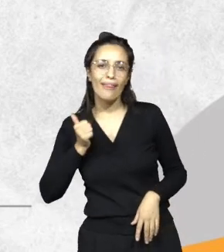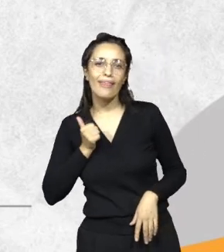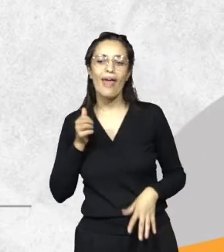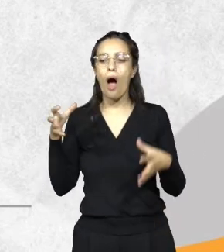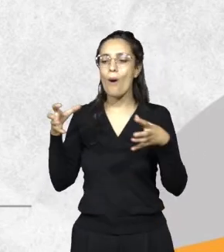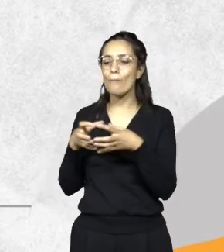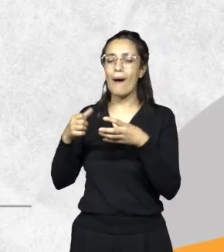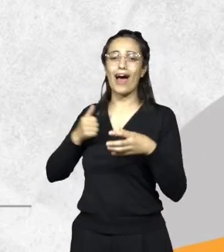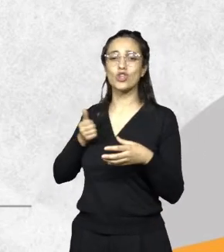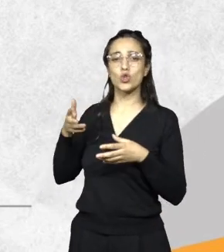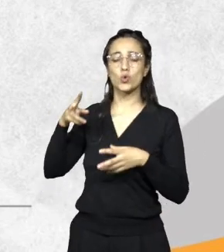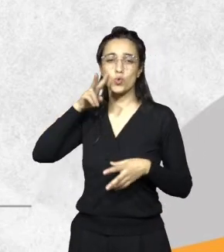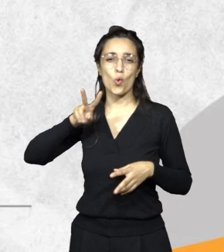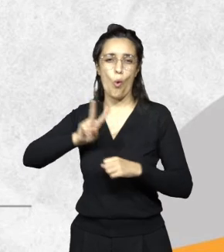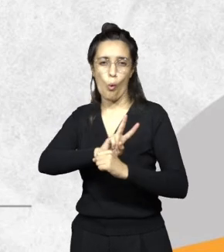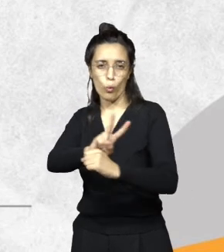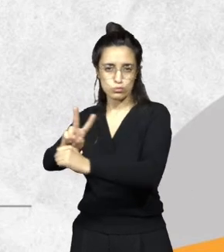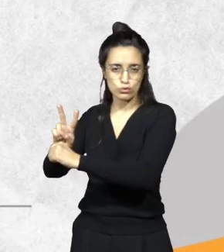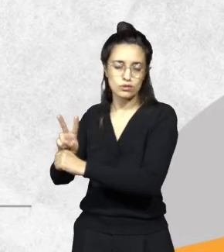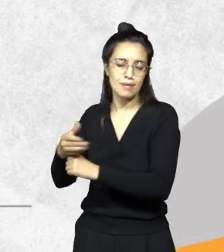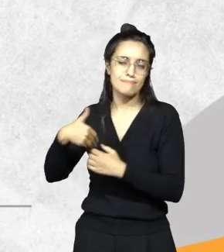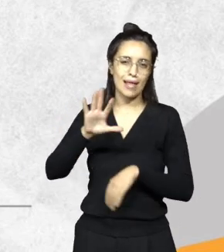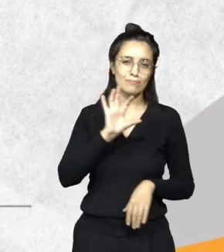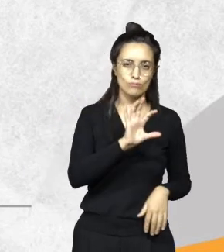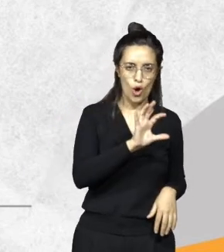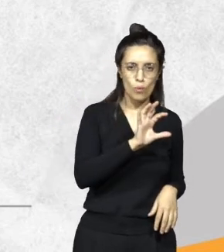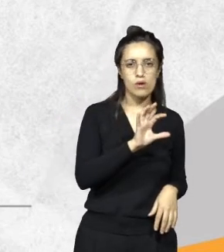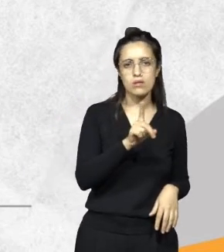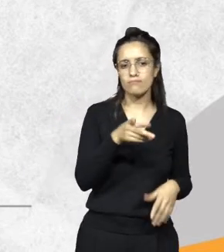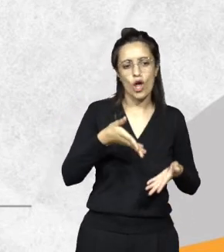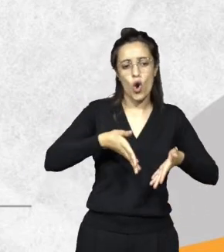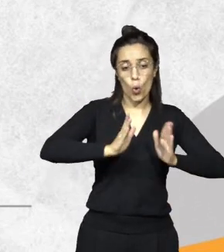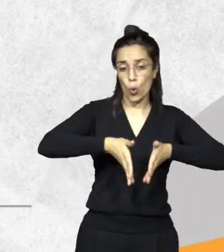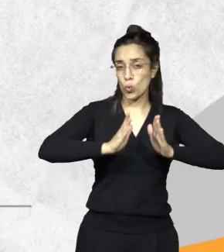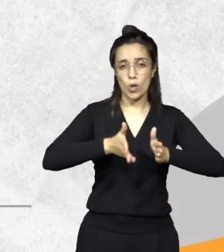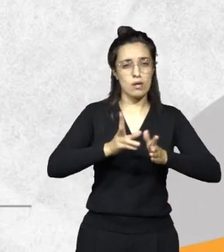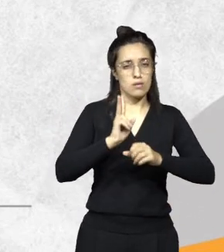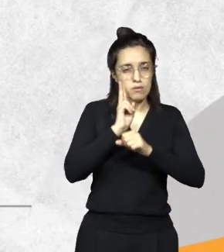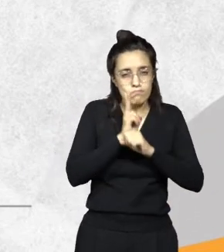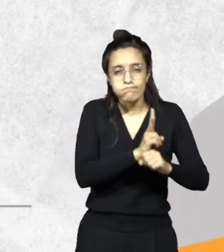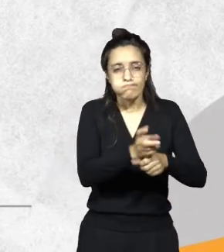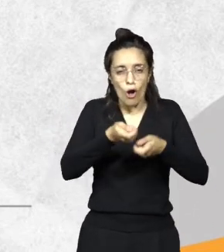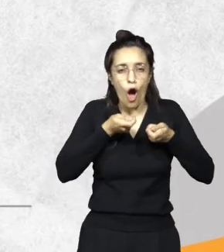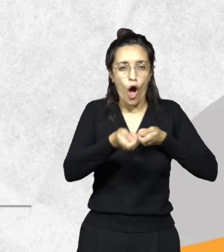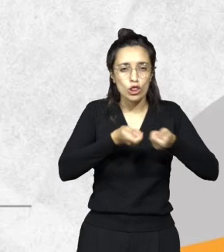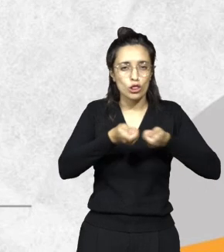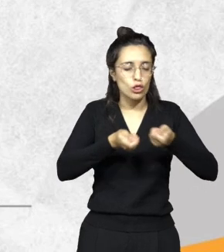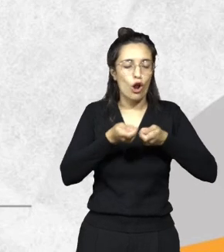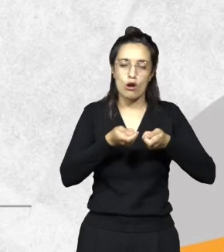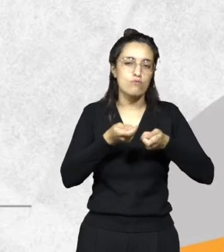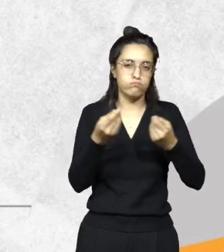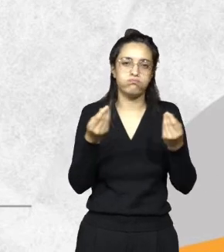policía de la provincia, en todos los controles que hacemos en ruta. Tenemos mucho control de transporte en ruta, todo lo que es el